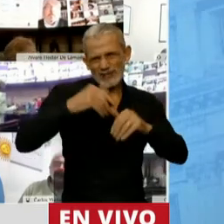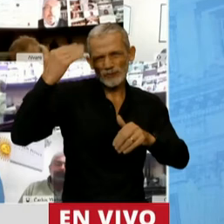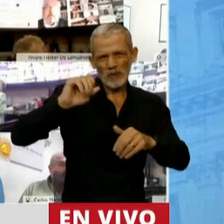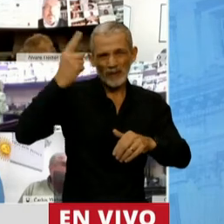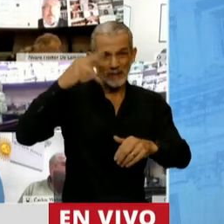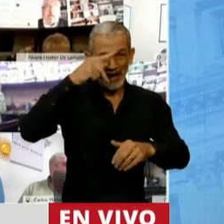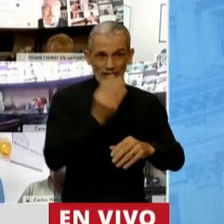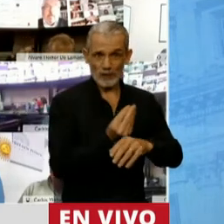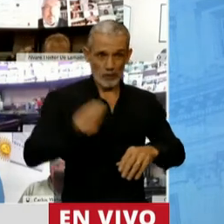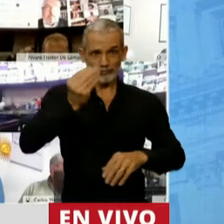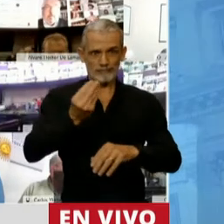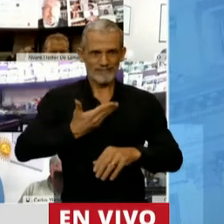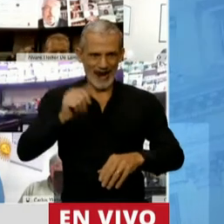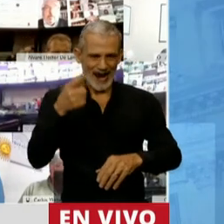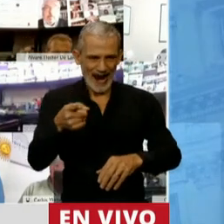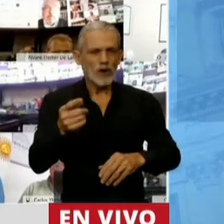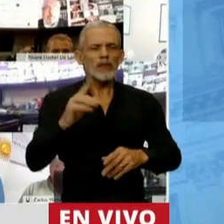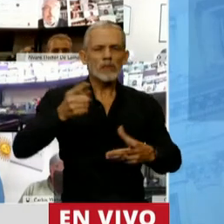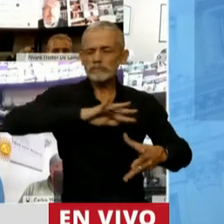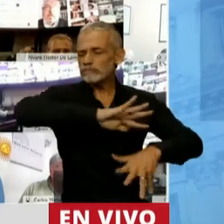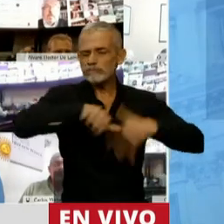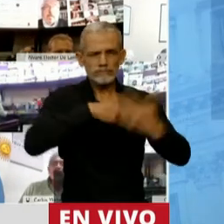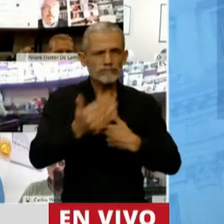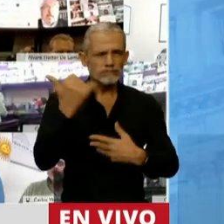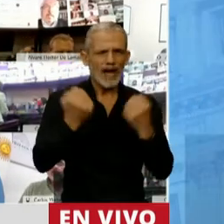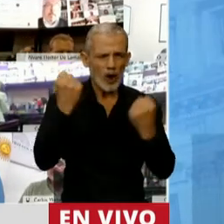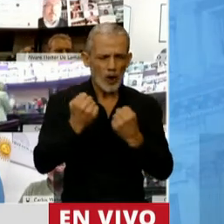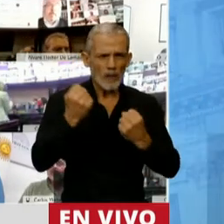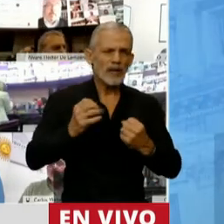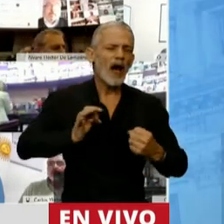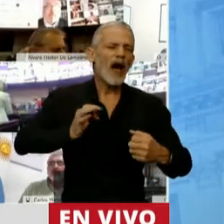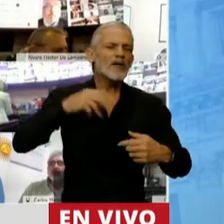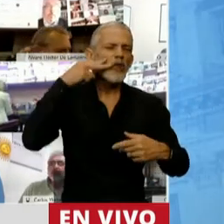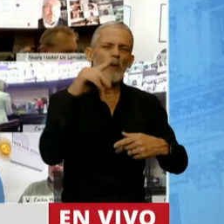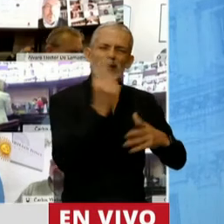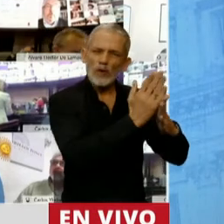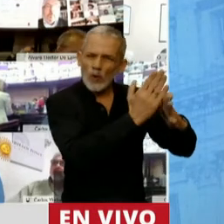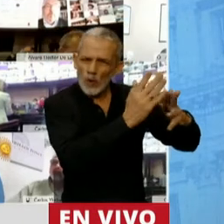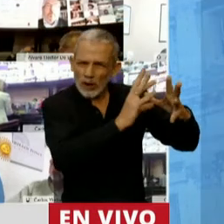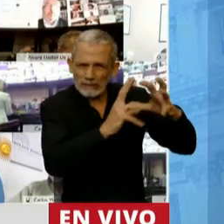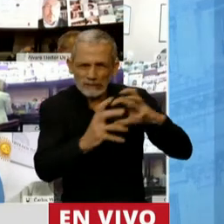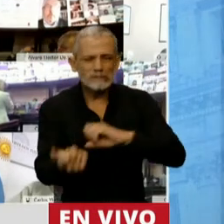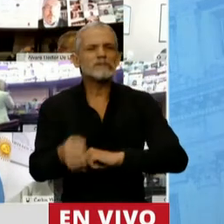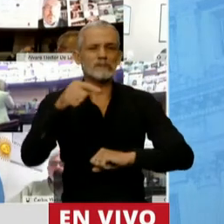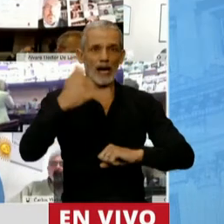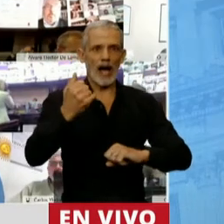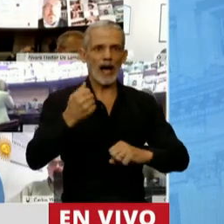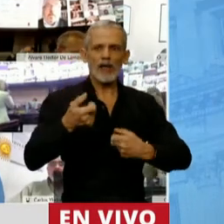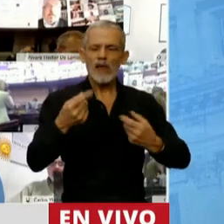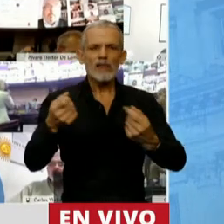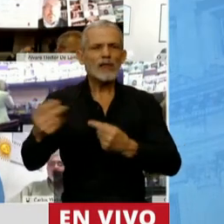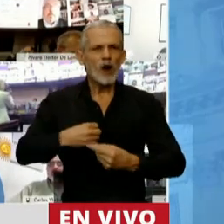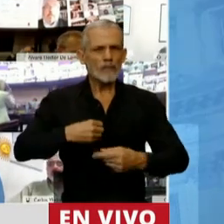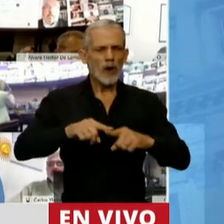partir de ahí, de una crisis tremenda que arrastrábamos desde el 2001, construyó credibilidad en la